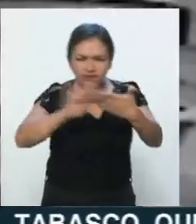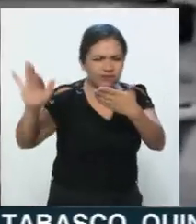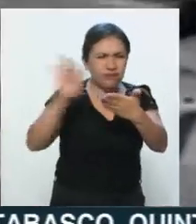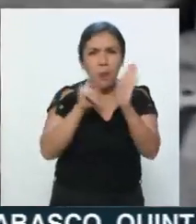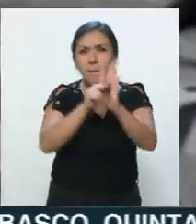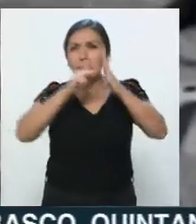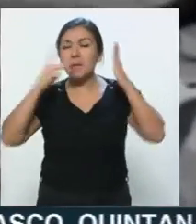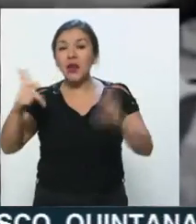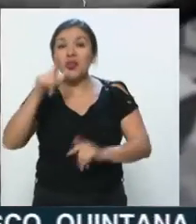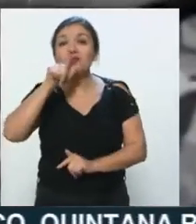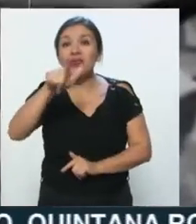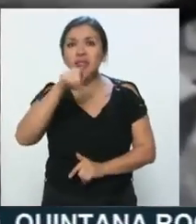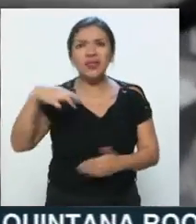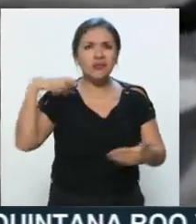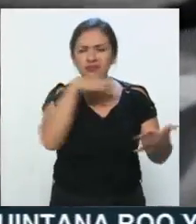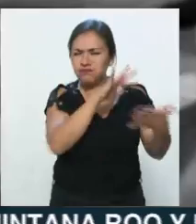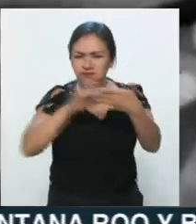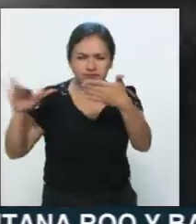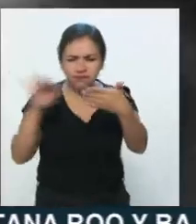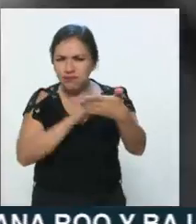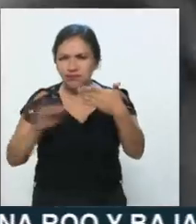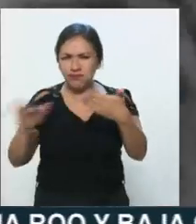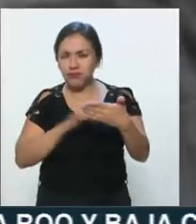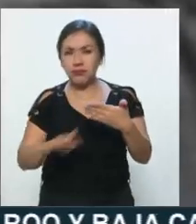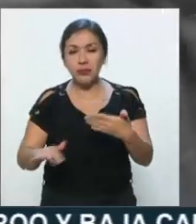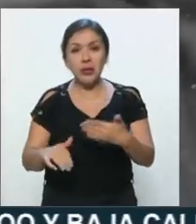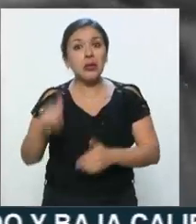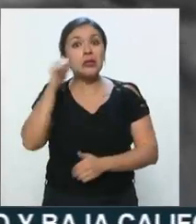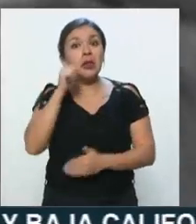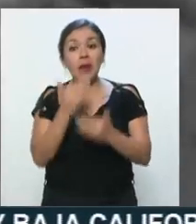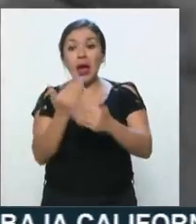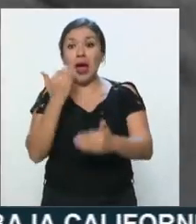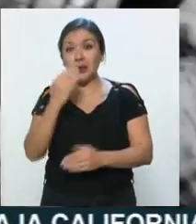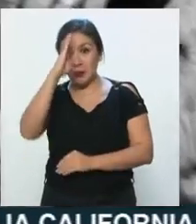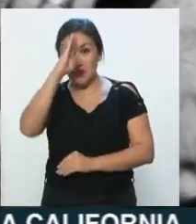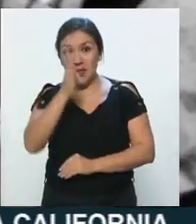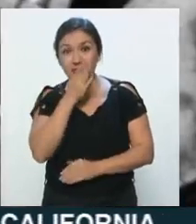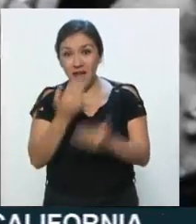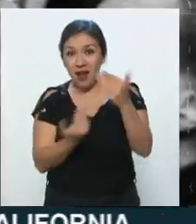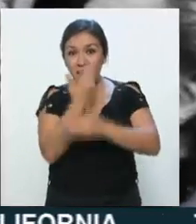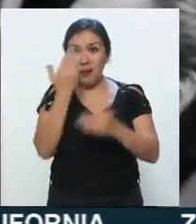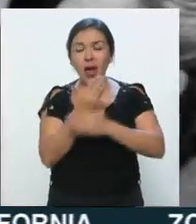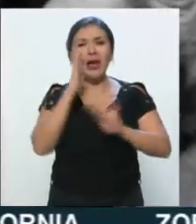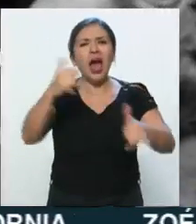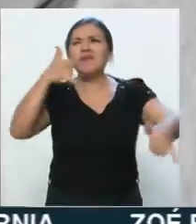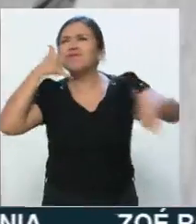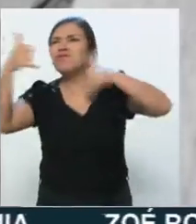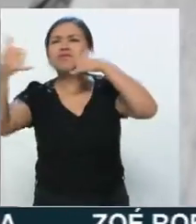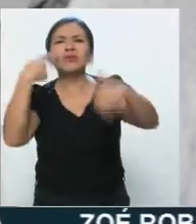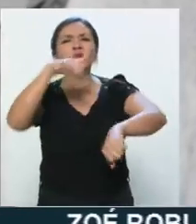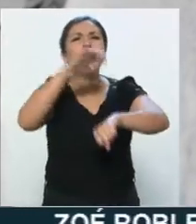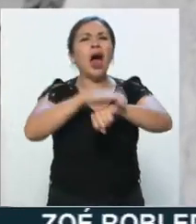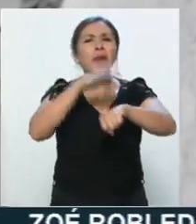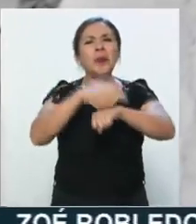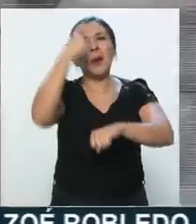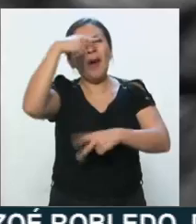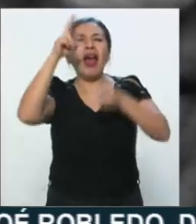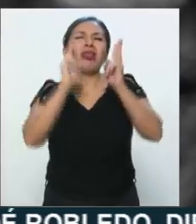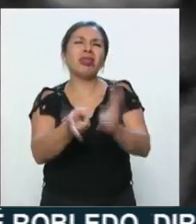rapidez, que antes de mediodía ya había telefoneado a todos sus amigos haciéndolos reír con su ironía y sarcasmo.